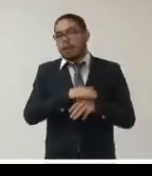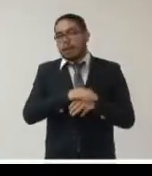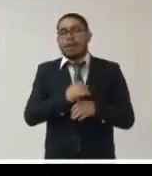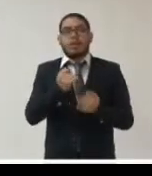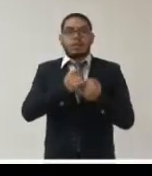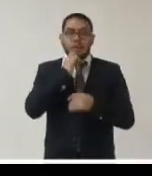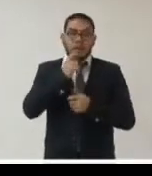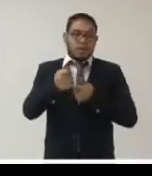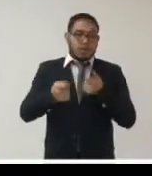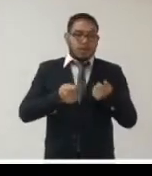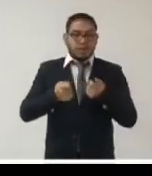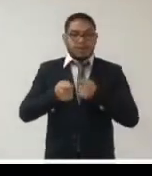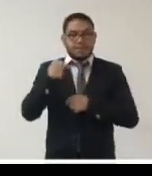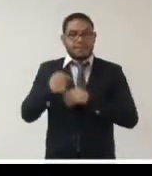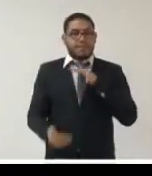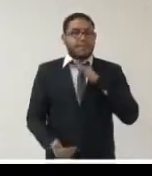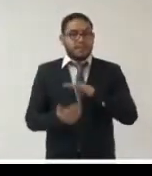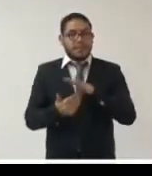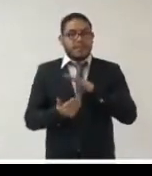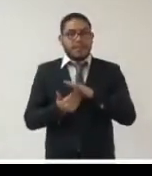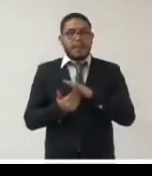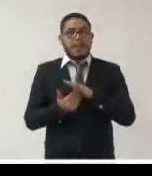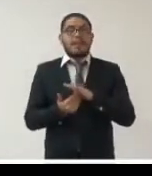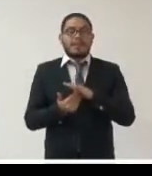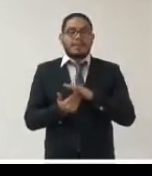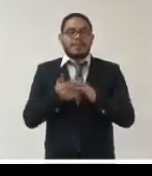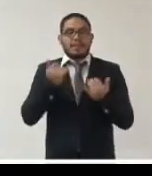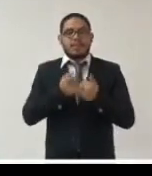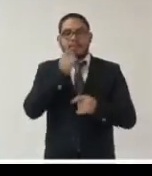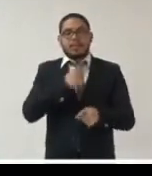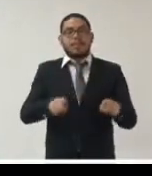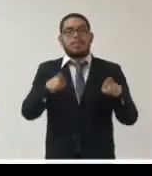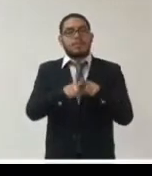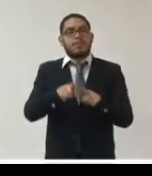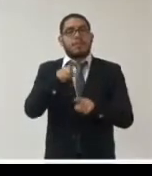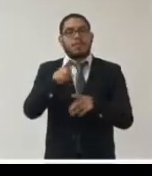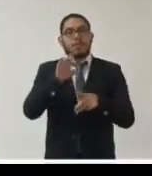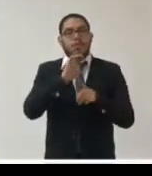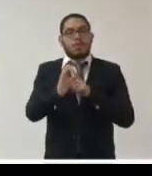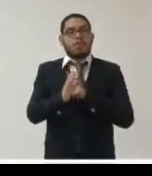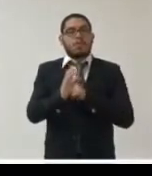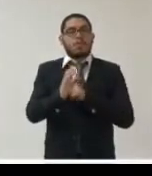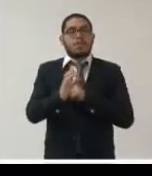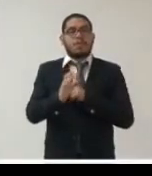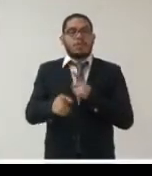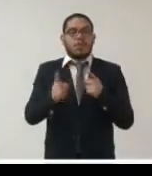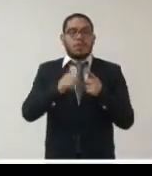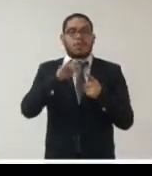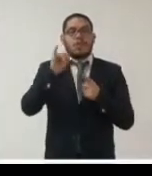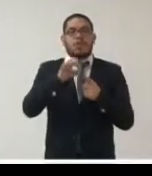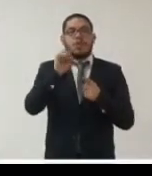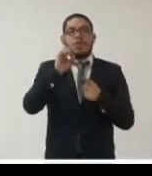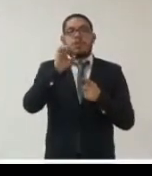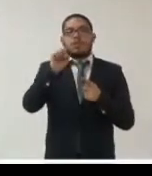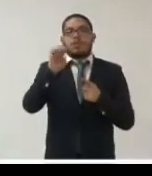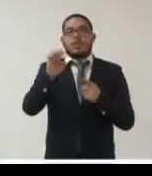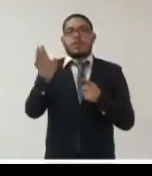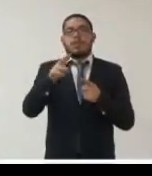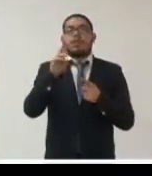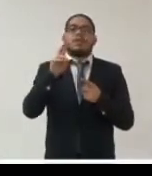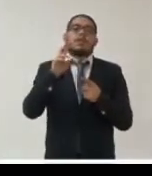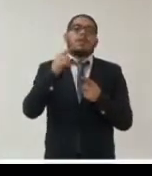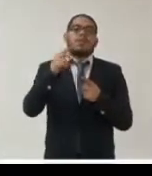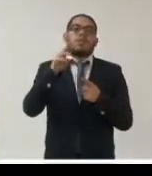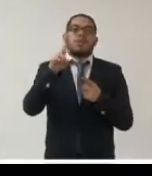es moderadora de esta mesa y también por supuesto a los comisionados José Guadalupe Luna Javier